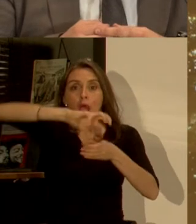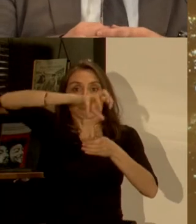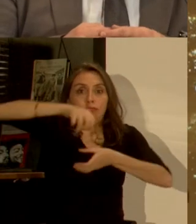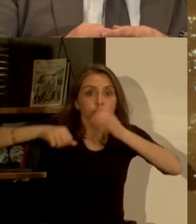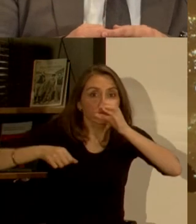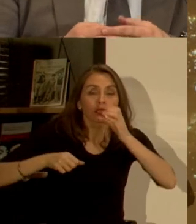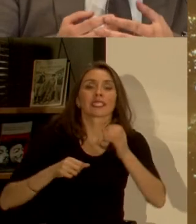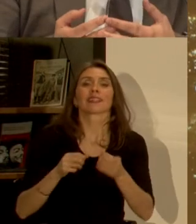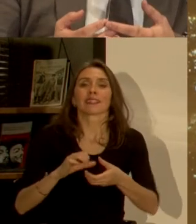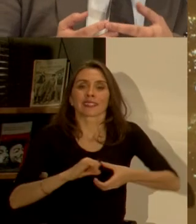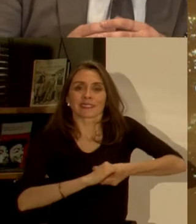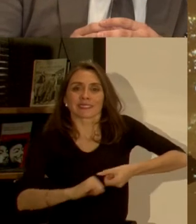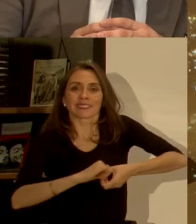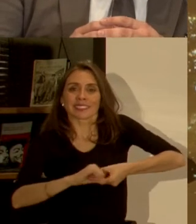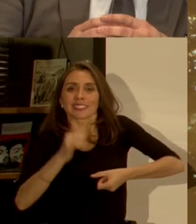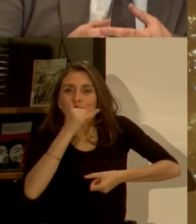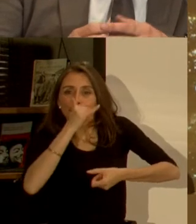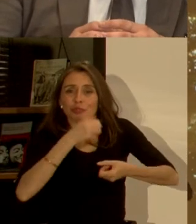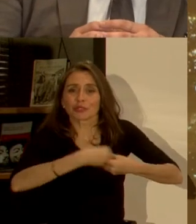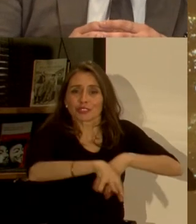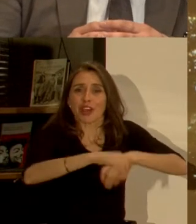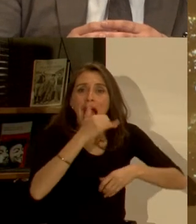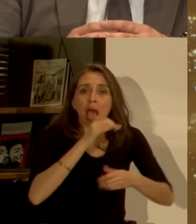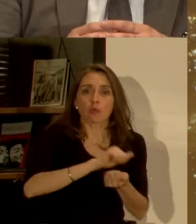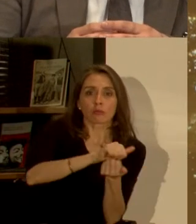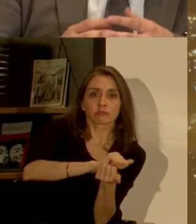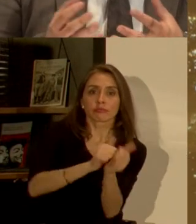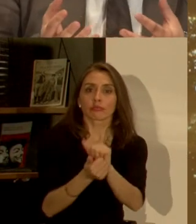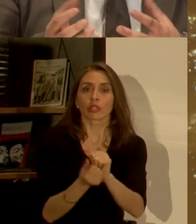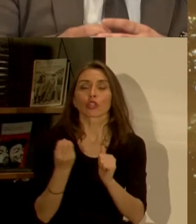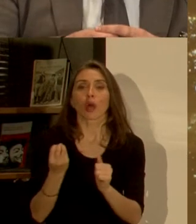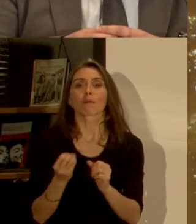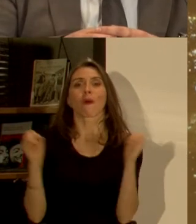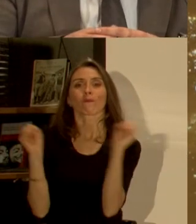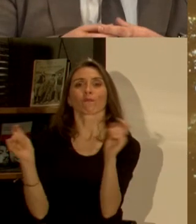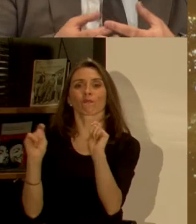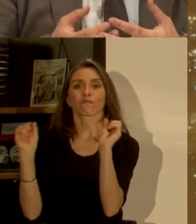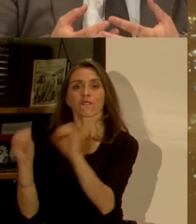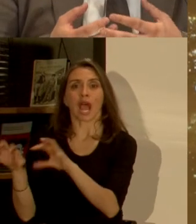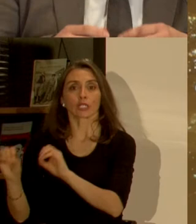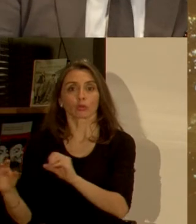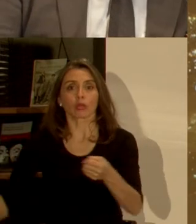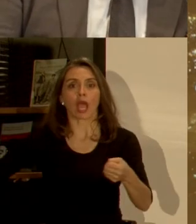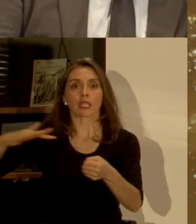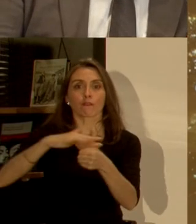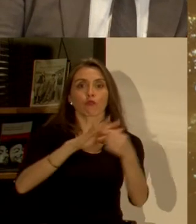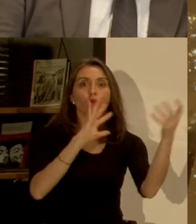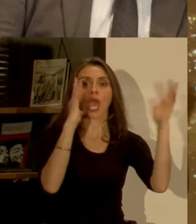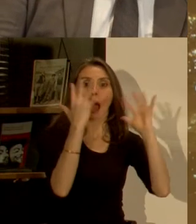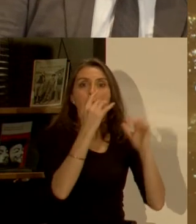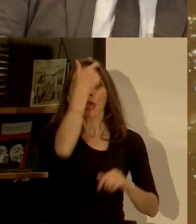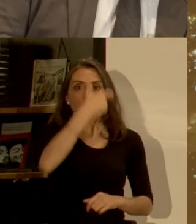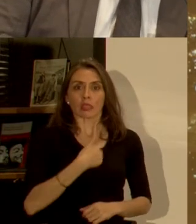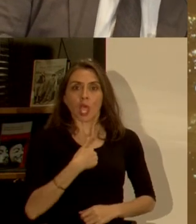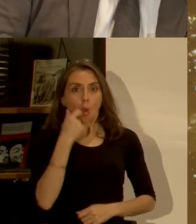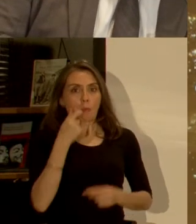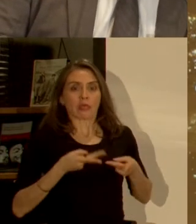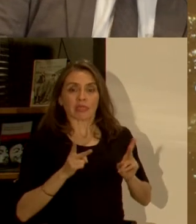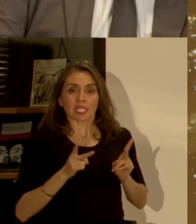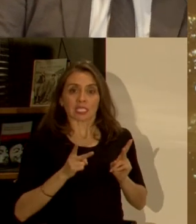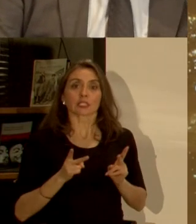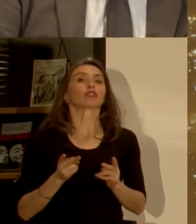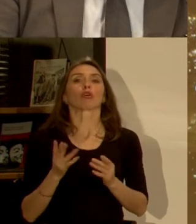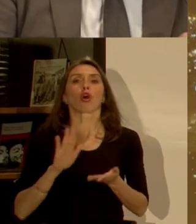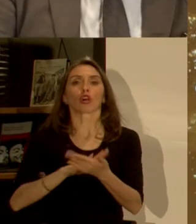tratamiento del agua residual o los vertederos también tiene un impacto en medio ambiente que es un derecho humano los medios de vida la salud